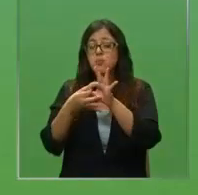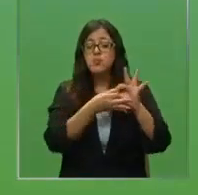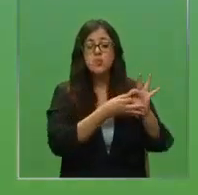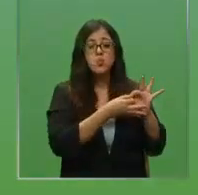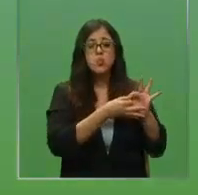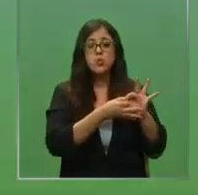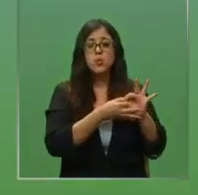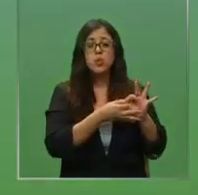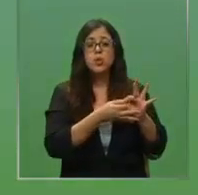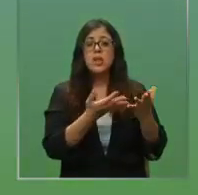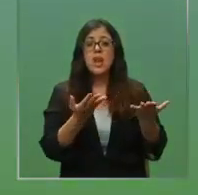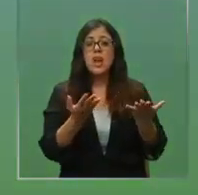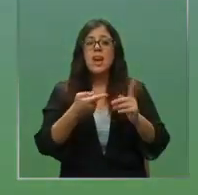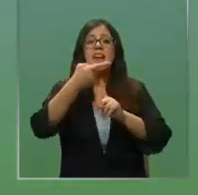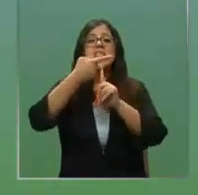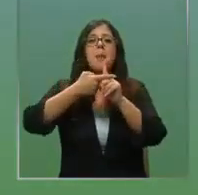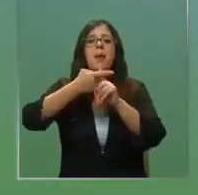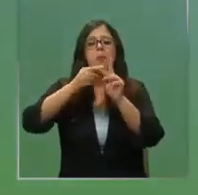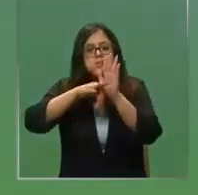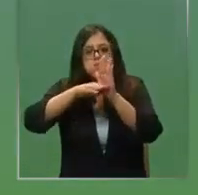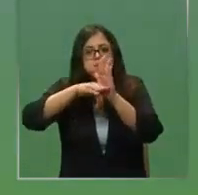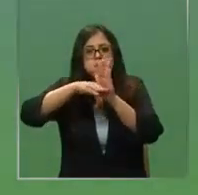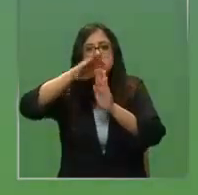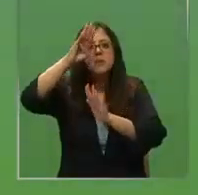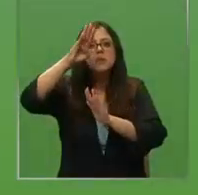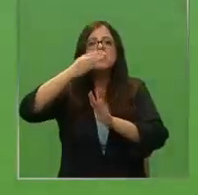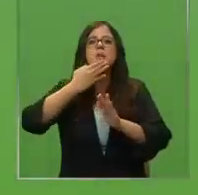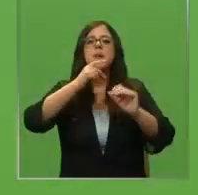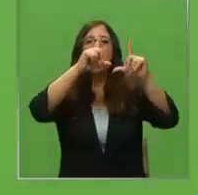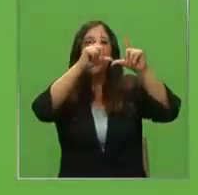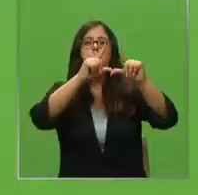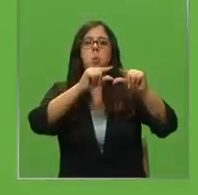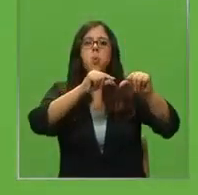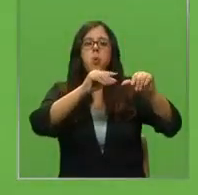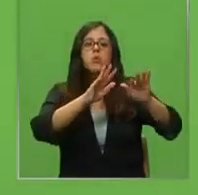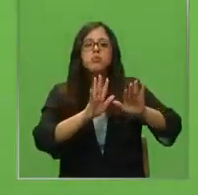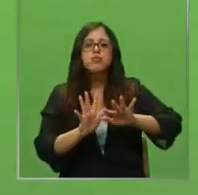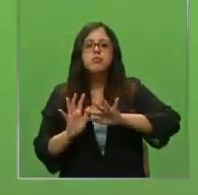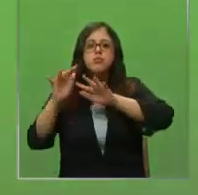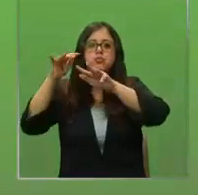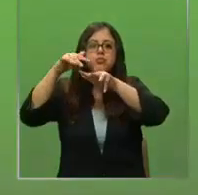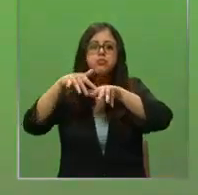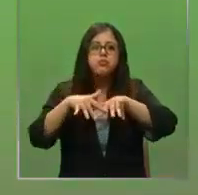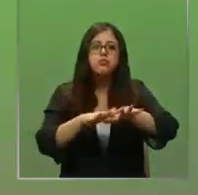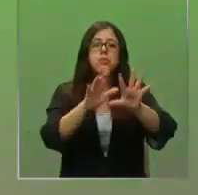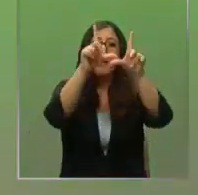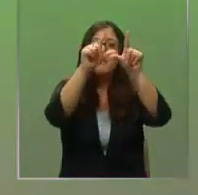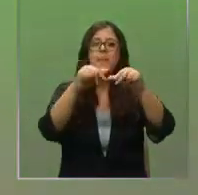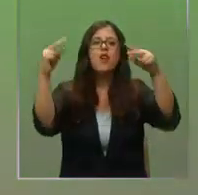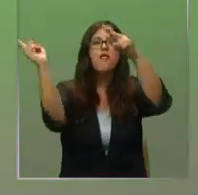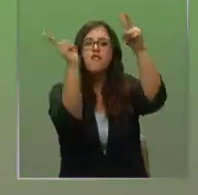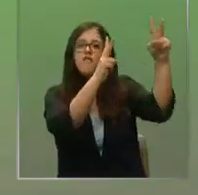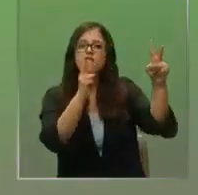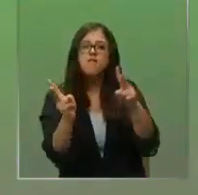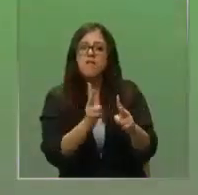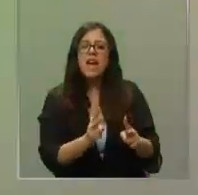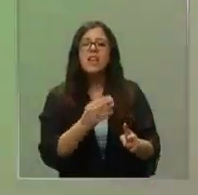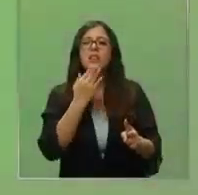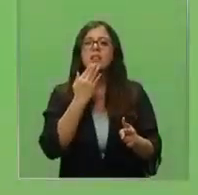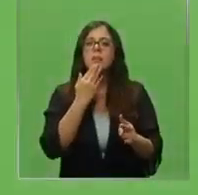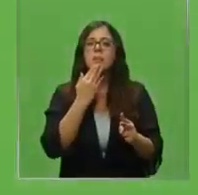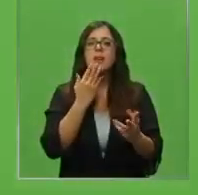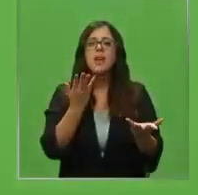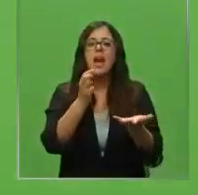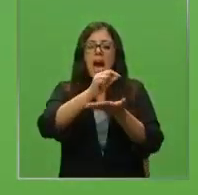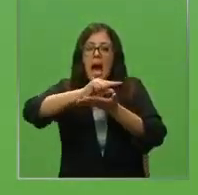principalmente por el aumento de la temperatura, por la disminución del oleaje debido a la disminución del viento y por el aumento de nutrientes